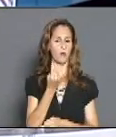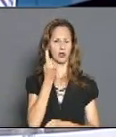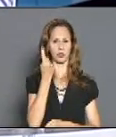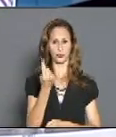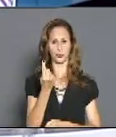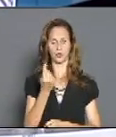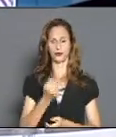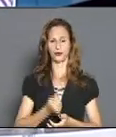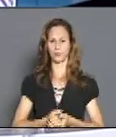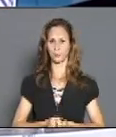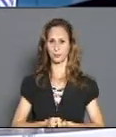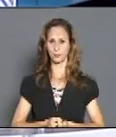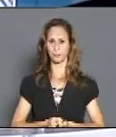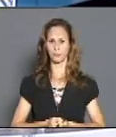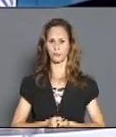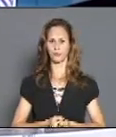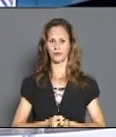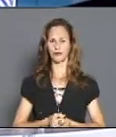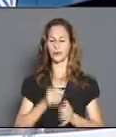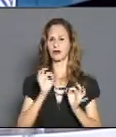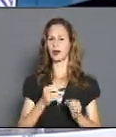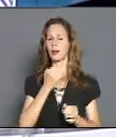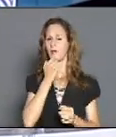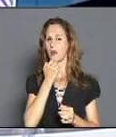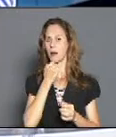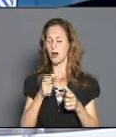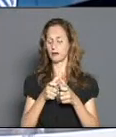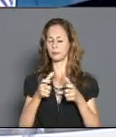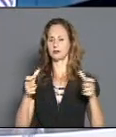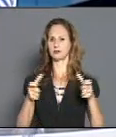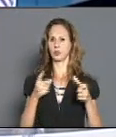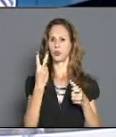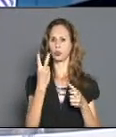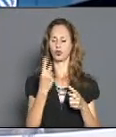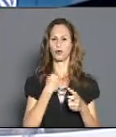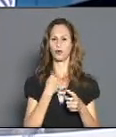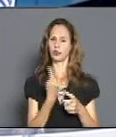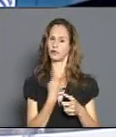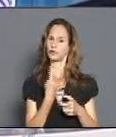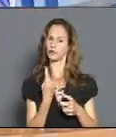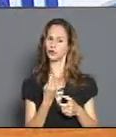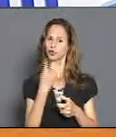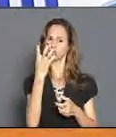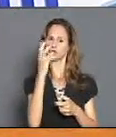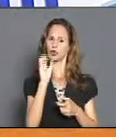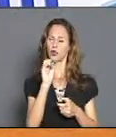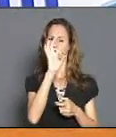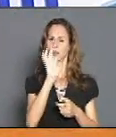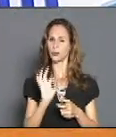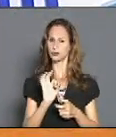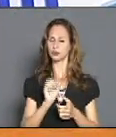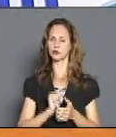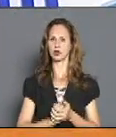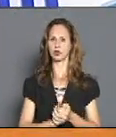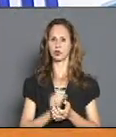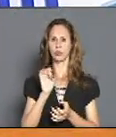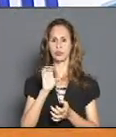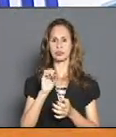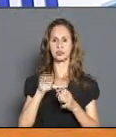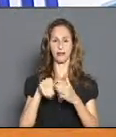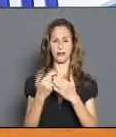una de las letalidades más elevadas que tiene, y hoy de los cuatro fallecidos, dos eran nuestros, es del 50%. En los últimos 15 días,